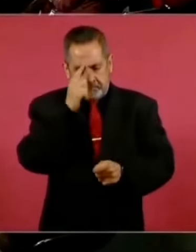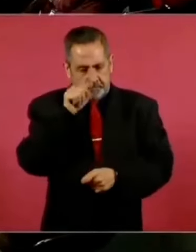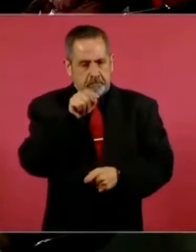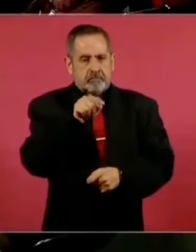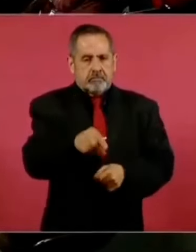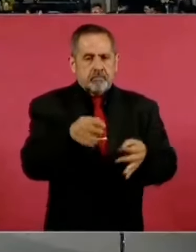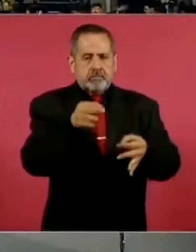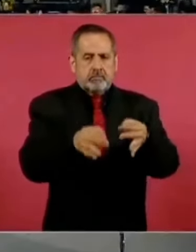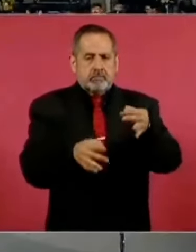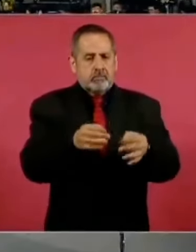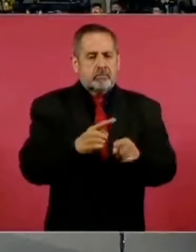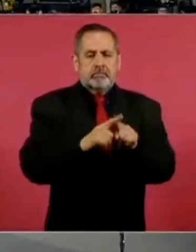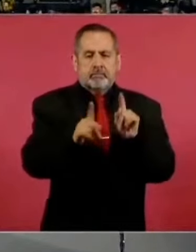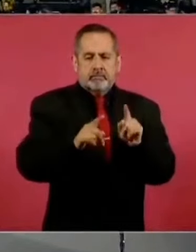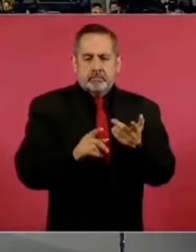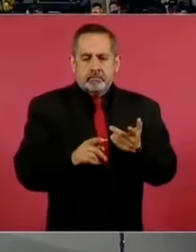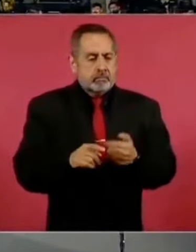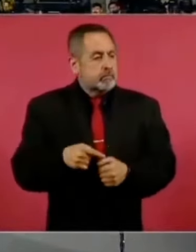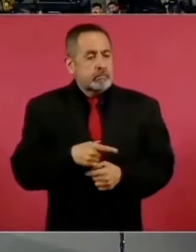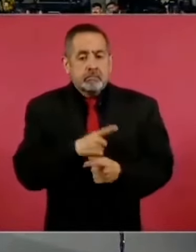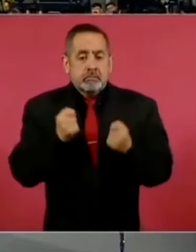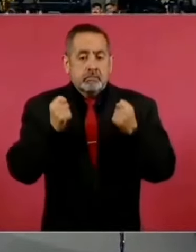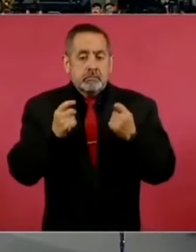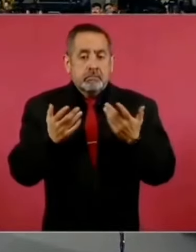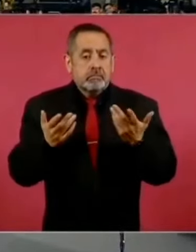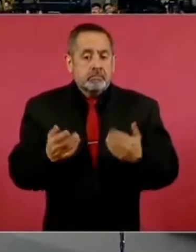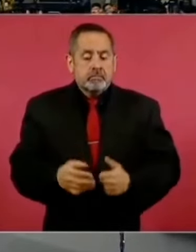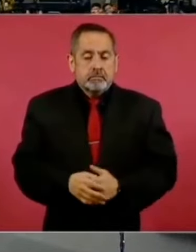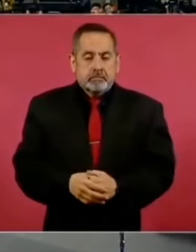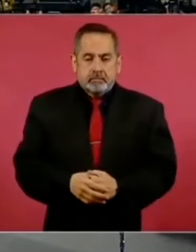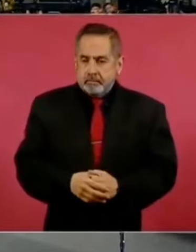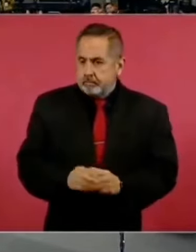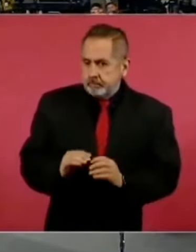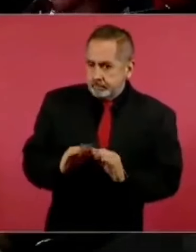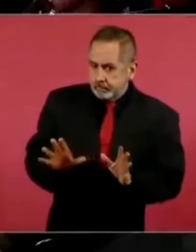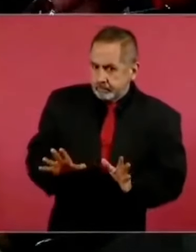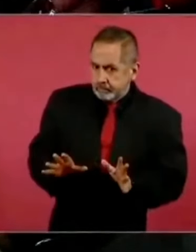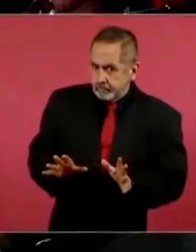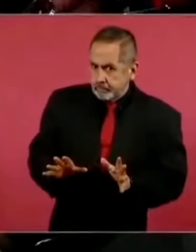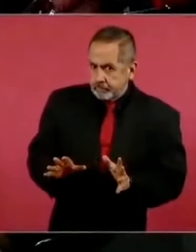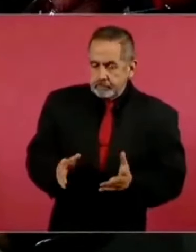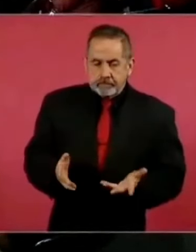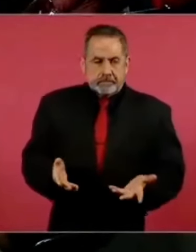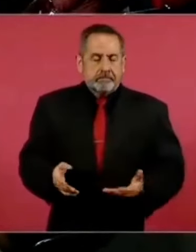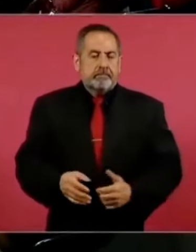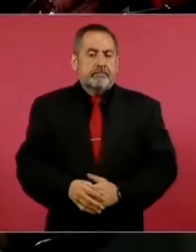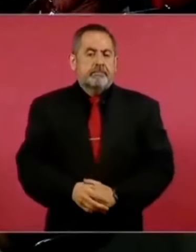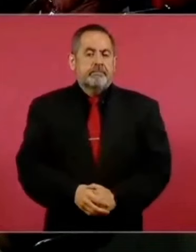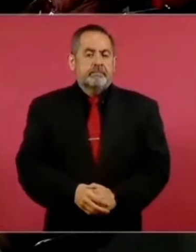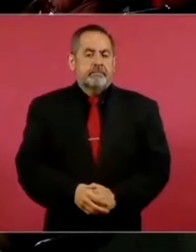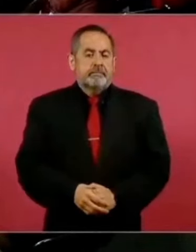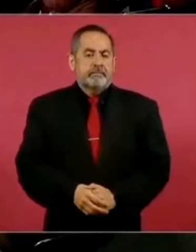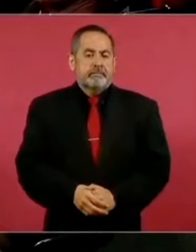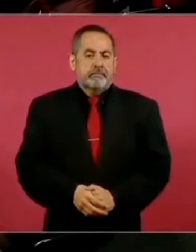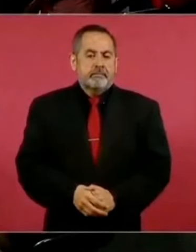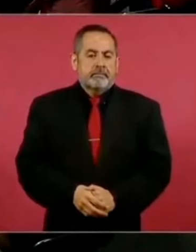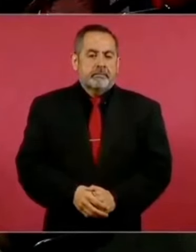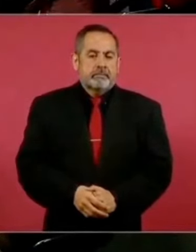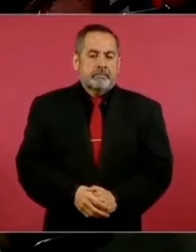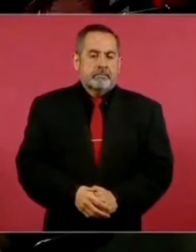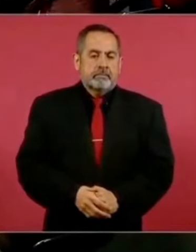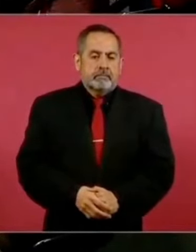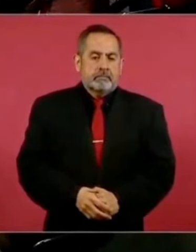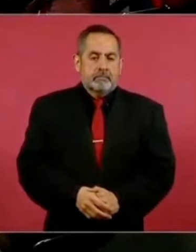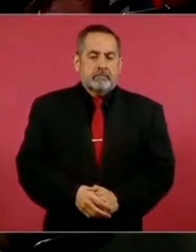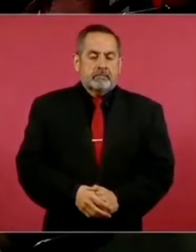un ministro diferente. Está claro, pero es que el